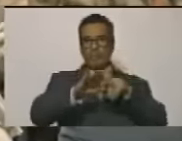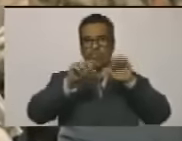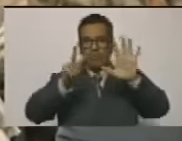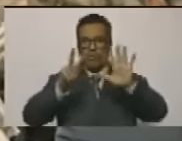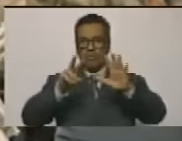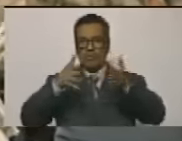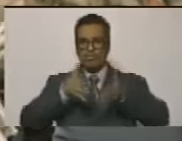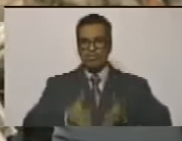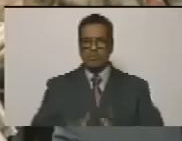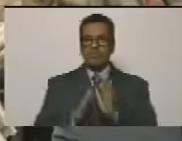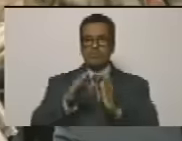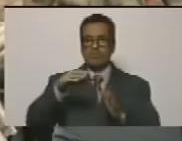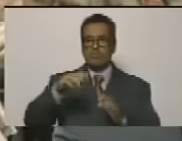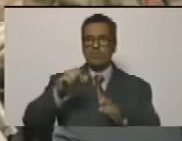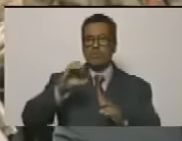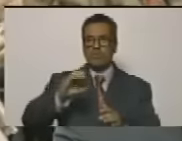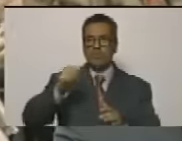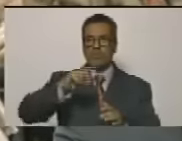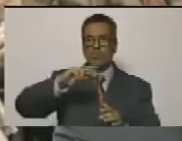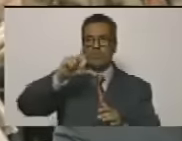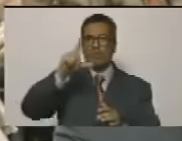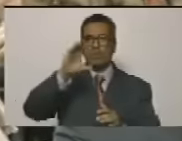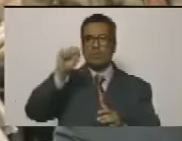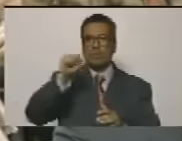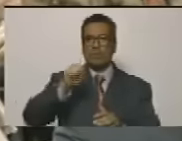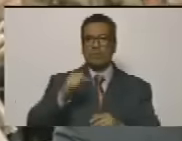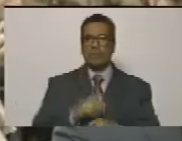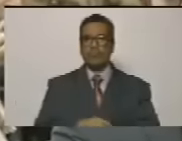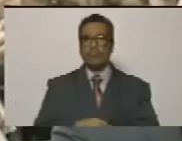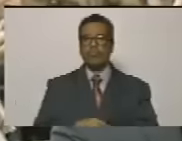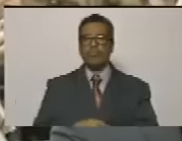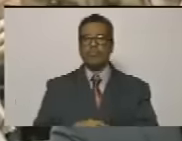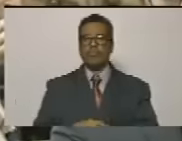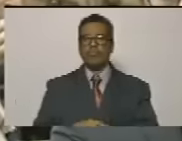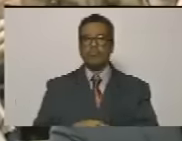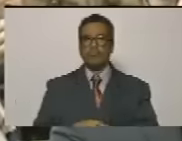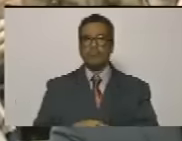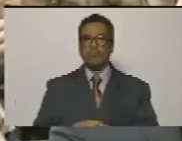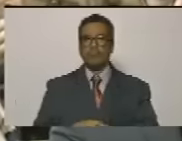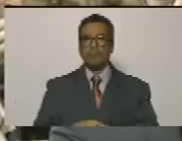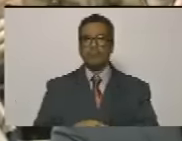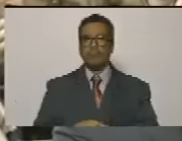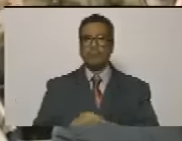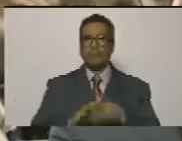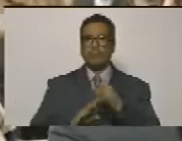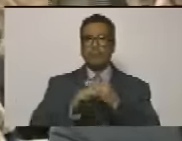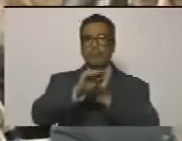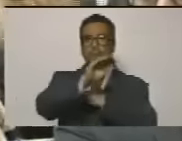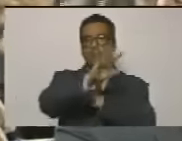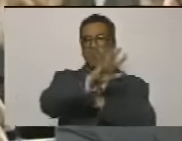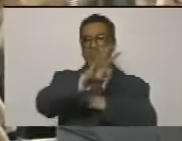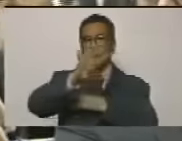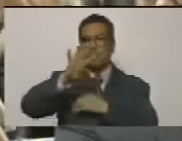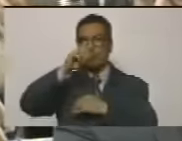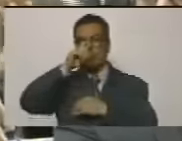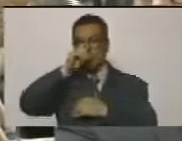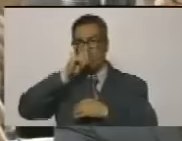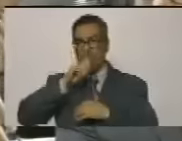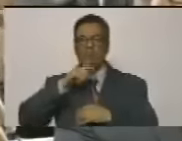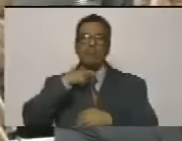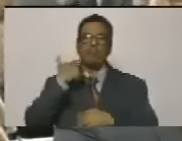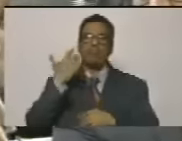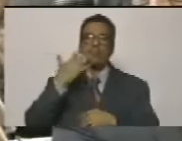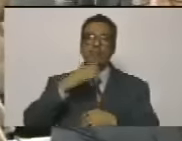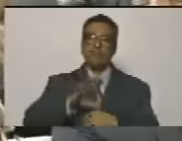Carlos Miguel Escarra Maladé. Con apenas 54 años falleció